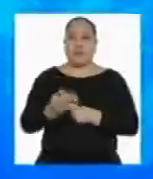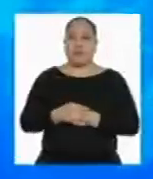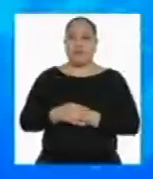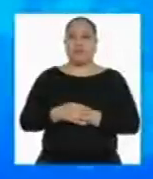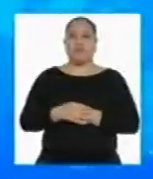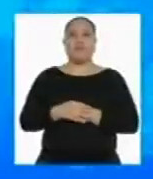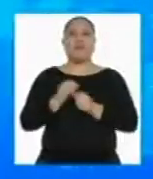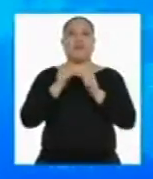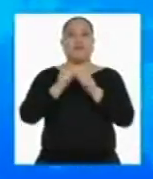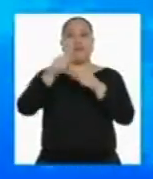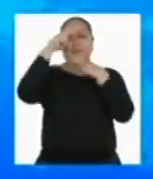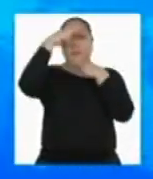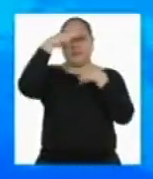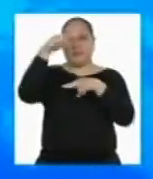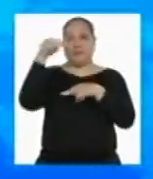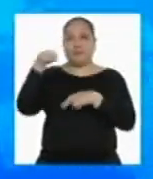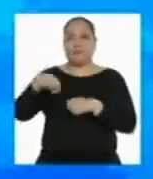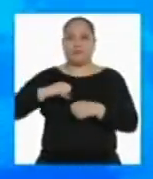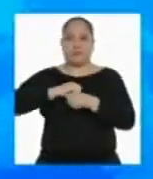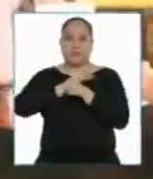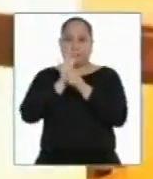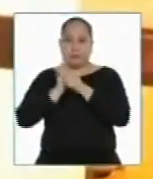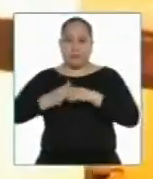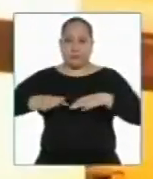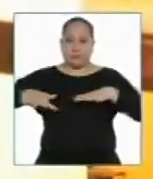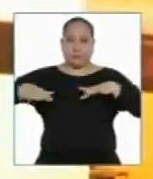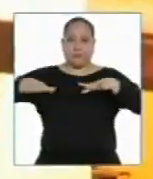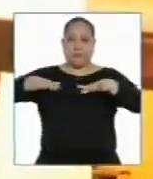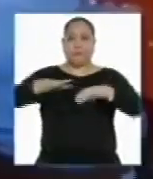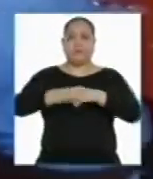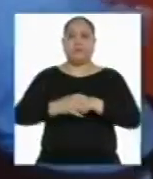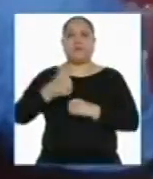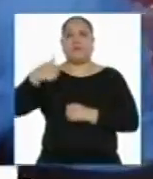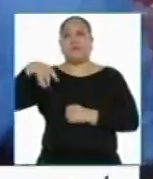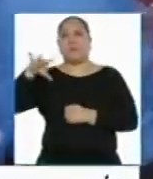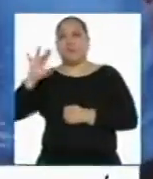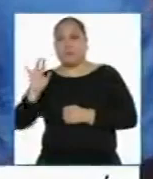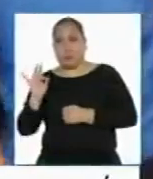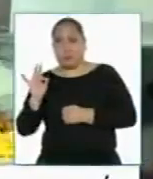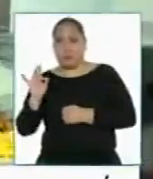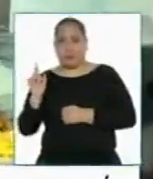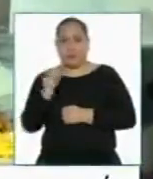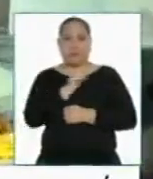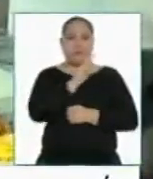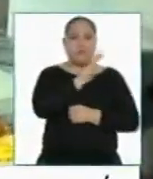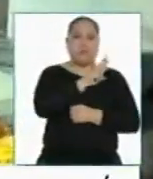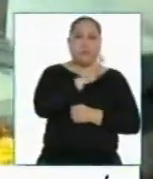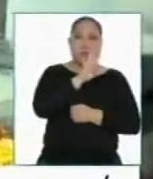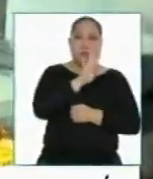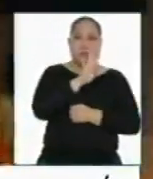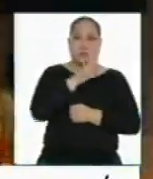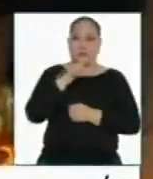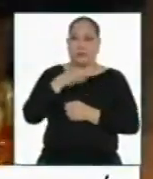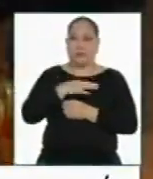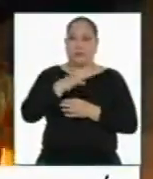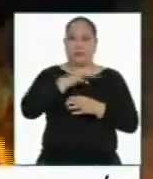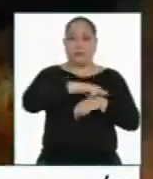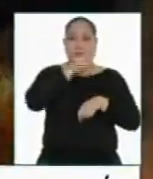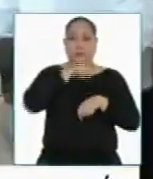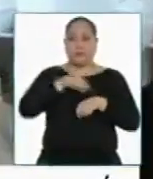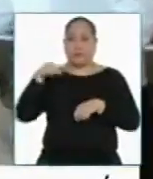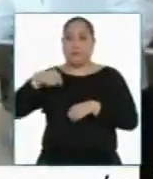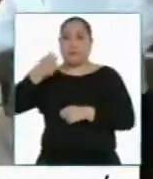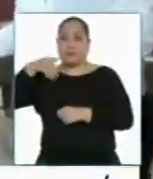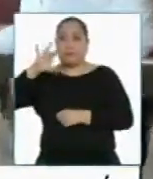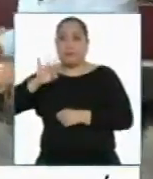Con las noticias, en el marco de la crisis por la COVID-19, 18 de 24 regiones del país se encuentran en recesión, así lo informó el